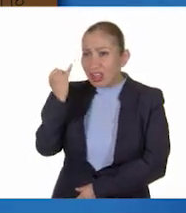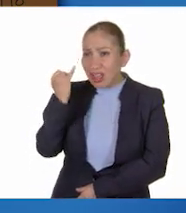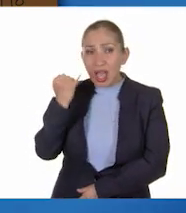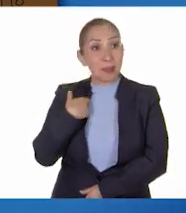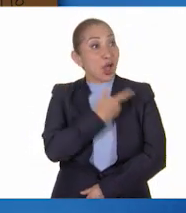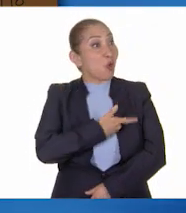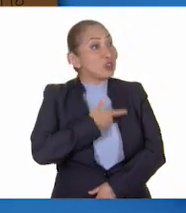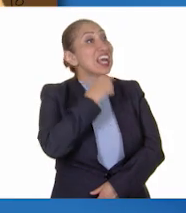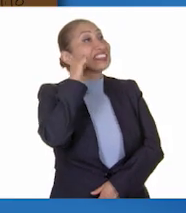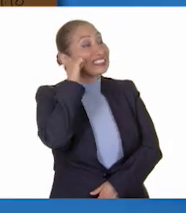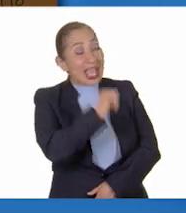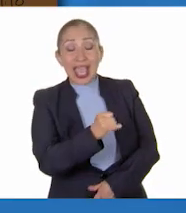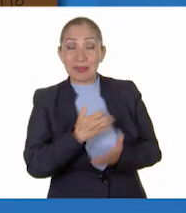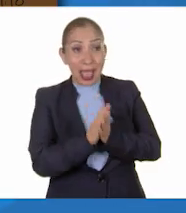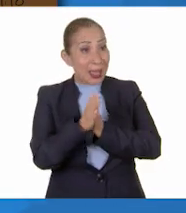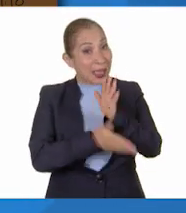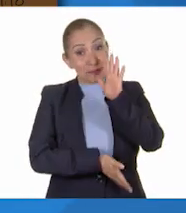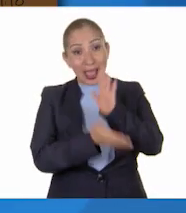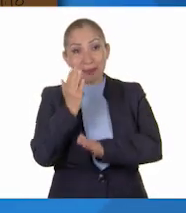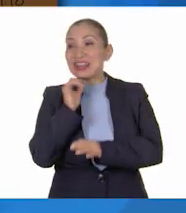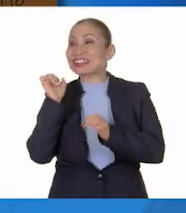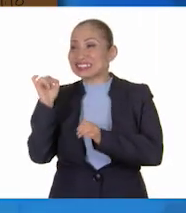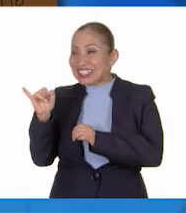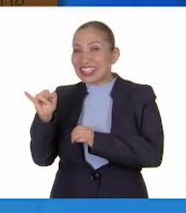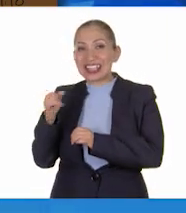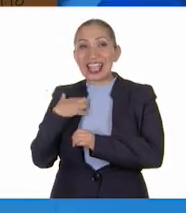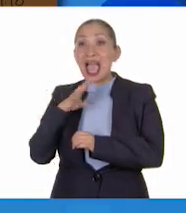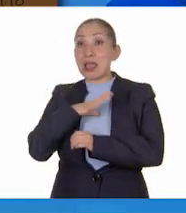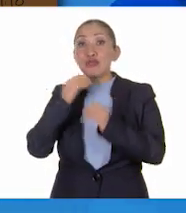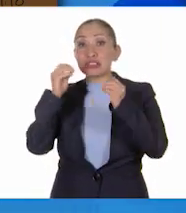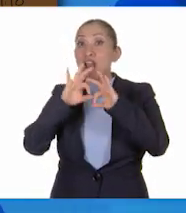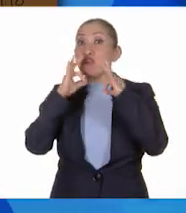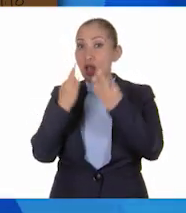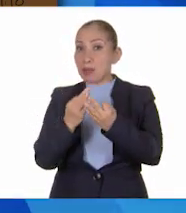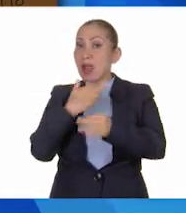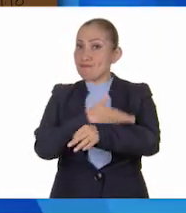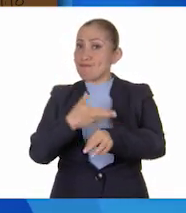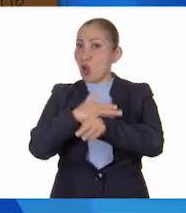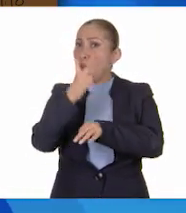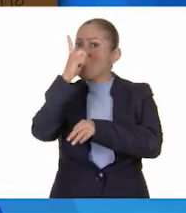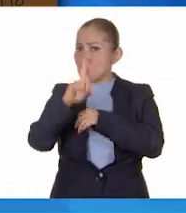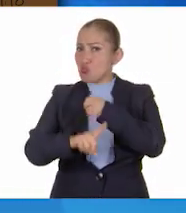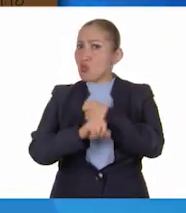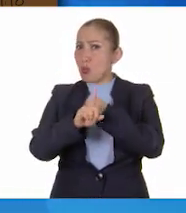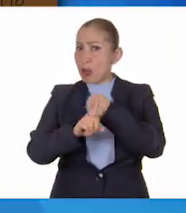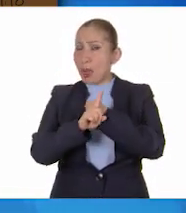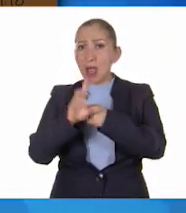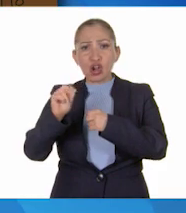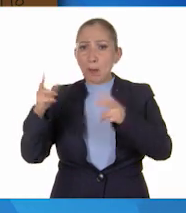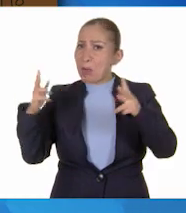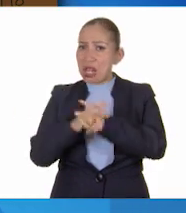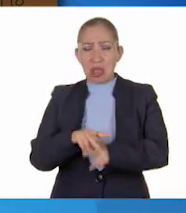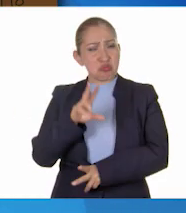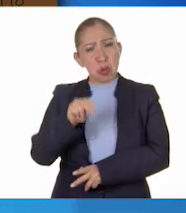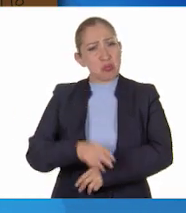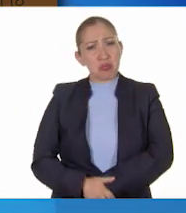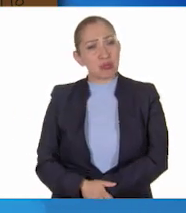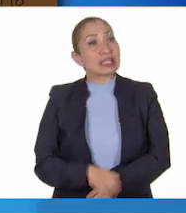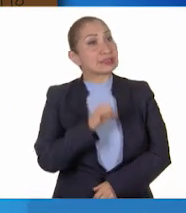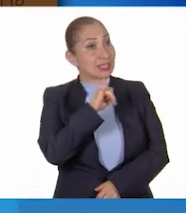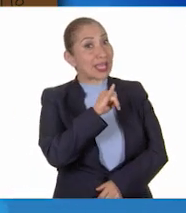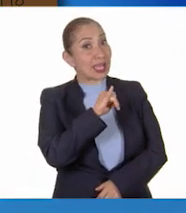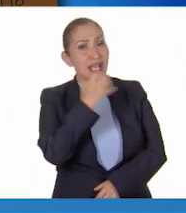¡Me fascina! ¡Vamos! Sí, hay muchas maneras de solucionar un conflicto sin pelearnos. Sí,